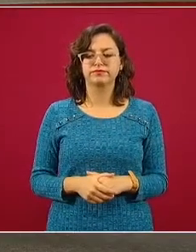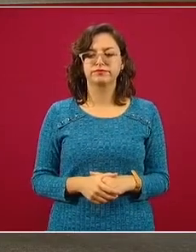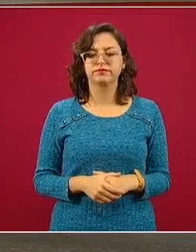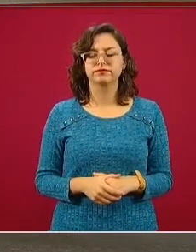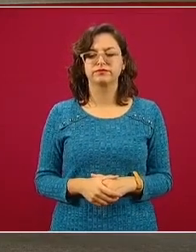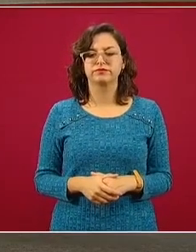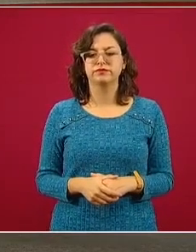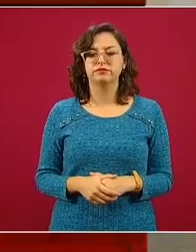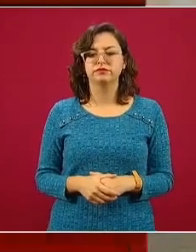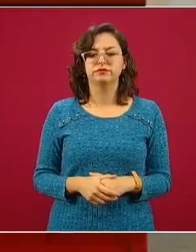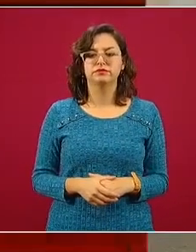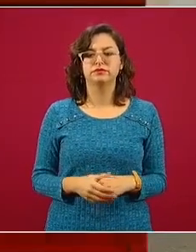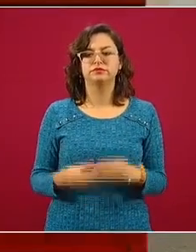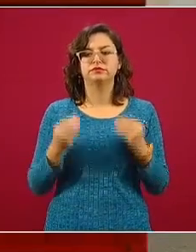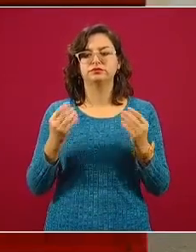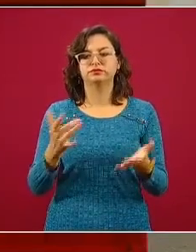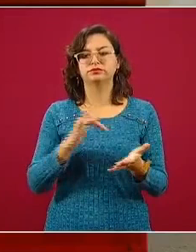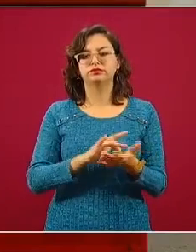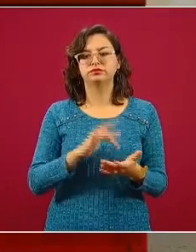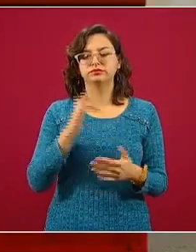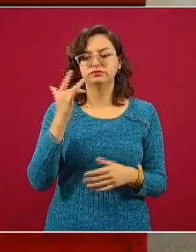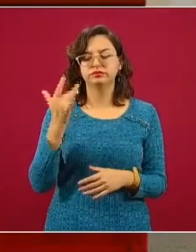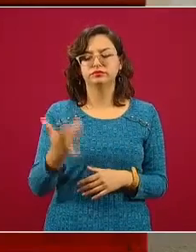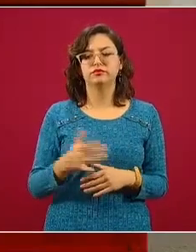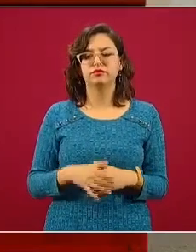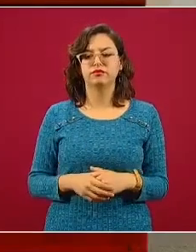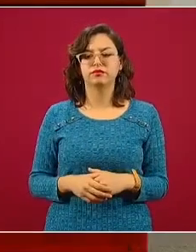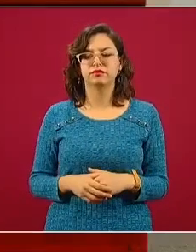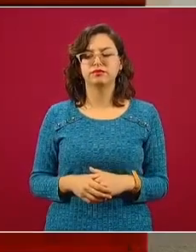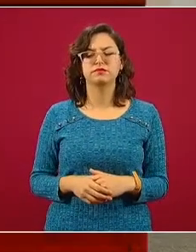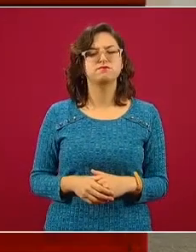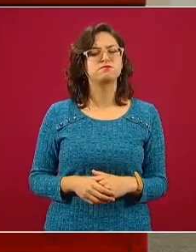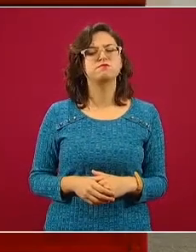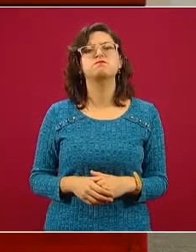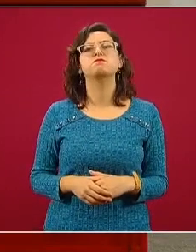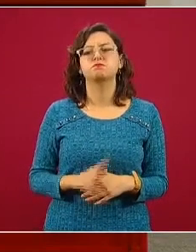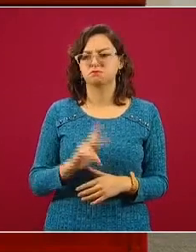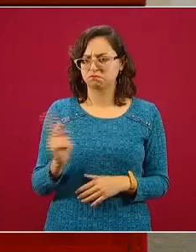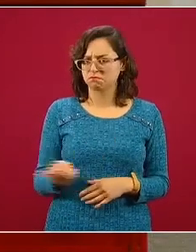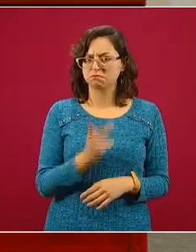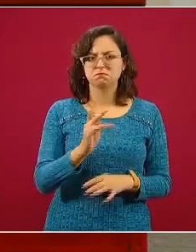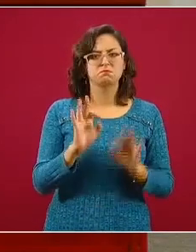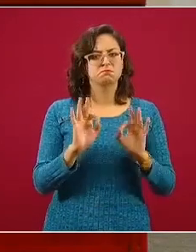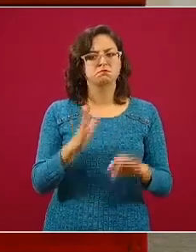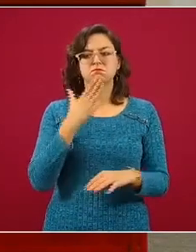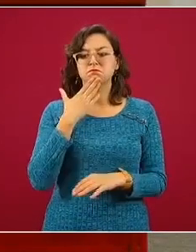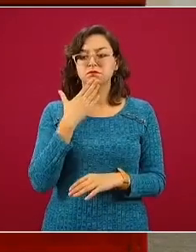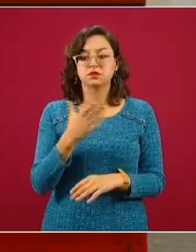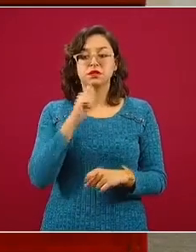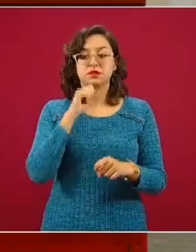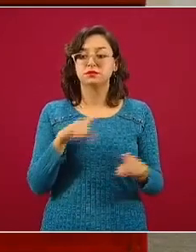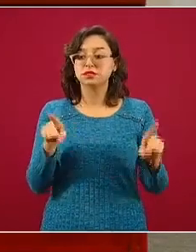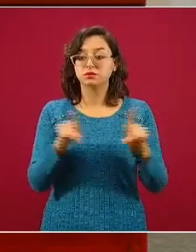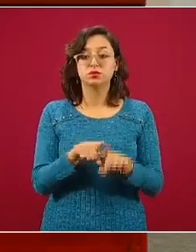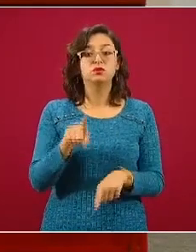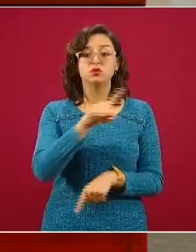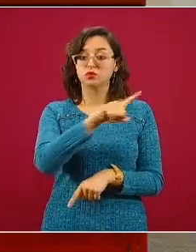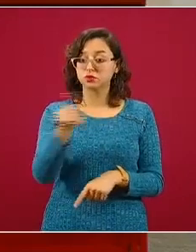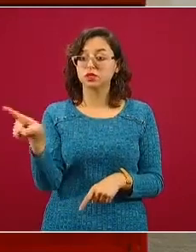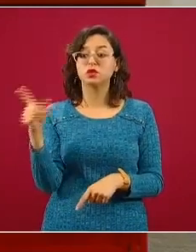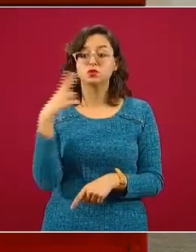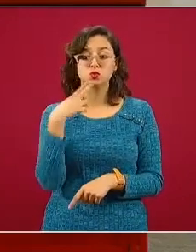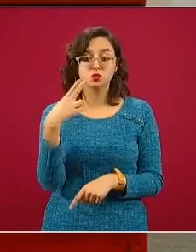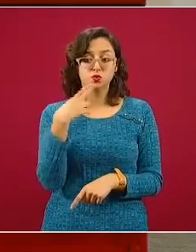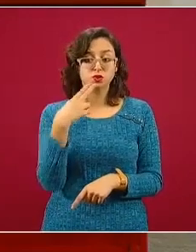Muchas gracias por sus palabras, Marcela. No, la pregunta es buena y también es muy útil para cualquiera que esté utilizando